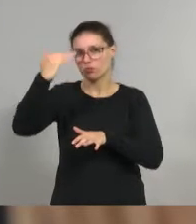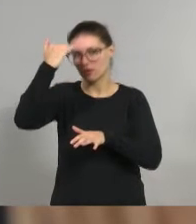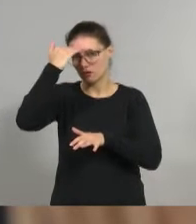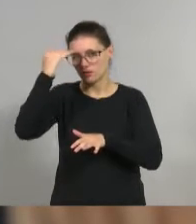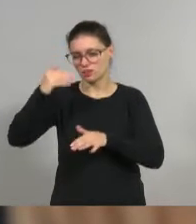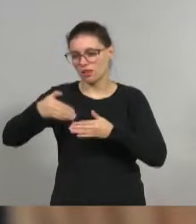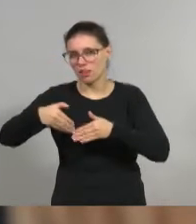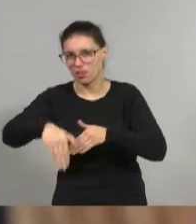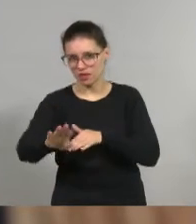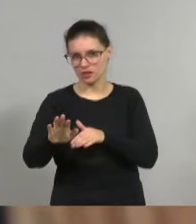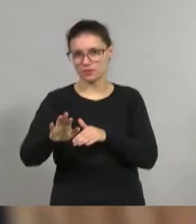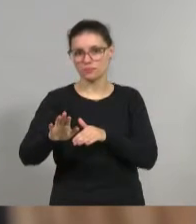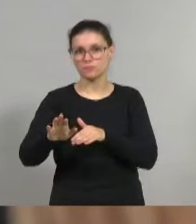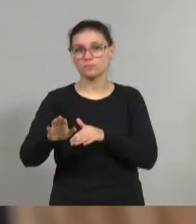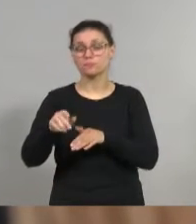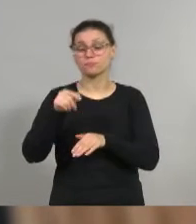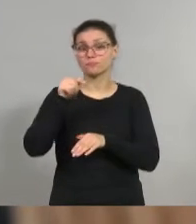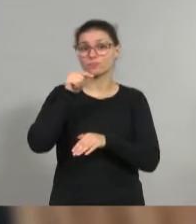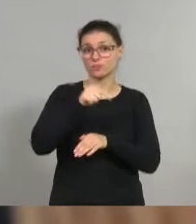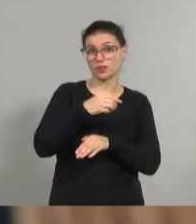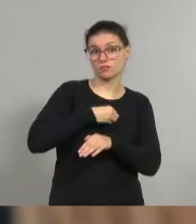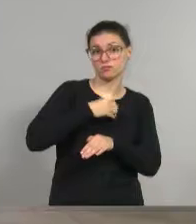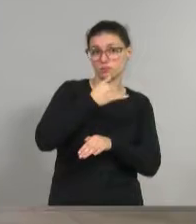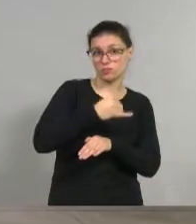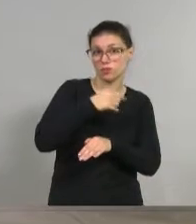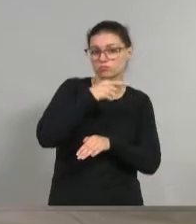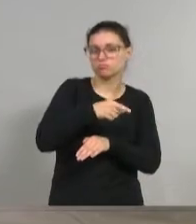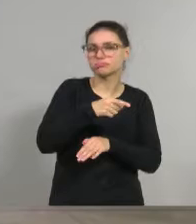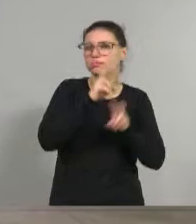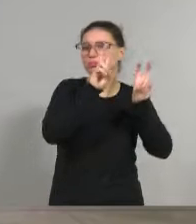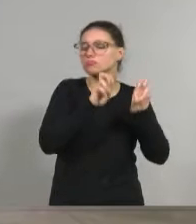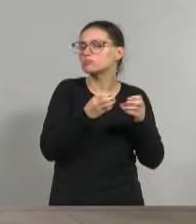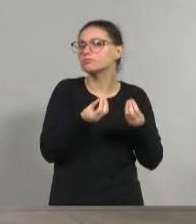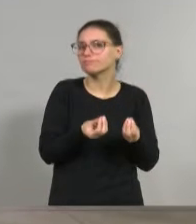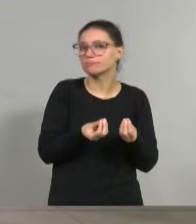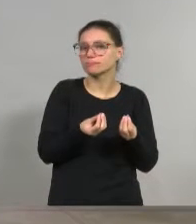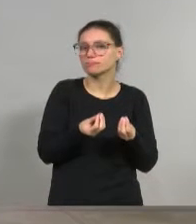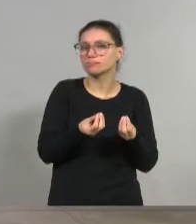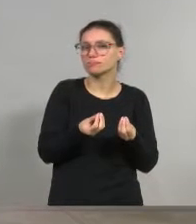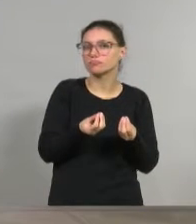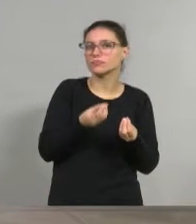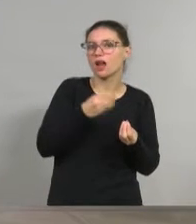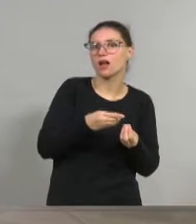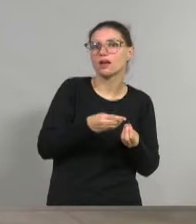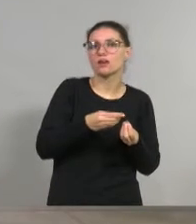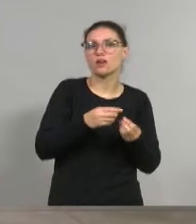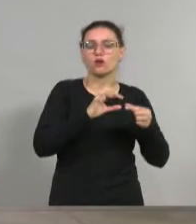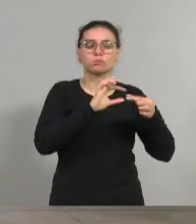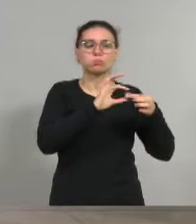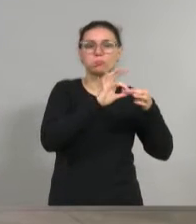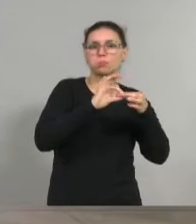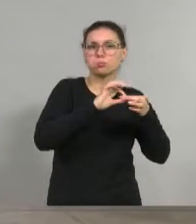Las condiciones subjetivas tienen que ver también con, digamos, yo diría, ruptura de lazos sociales,